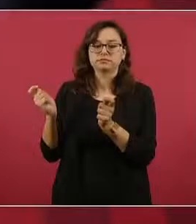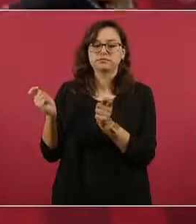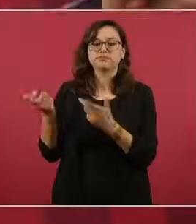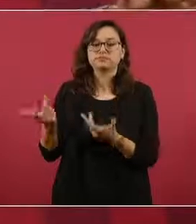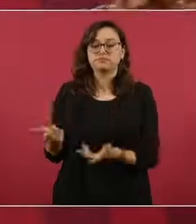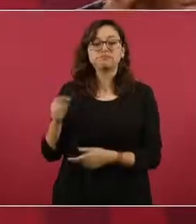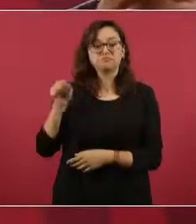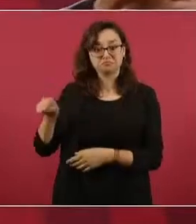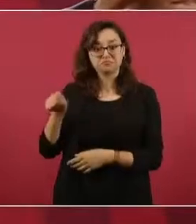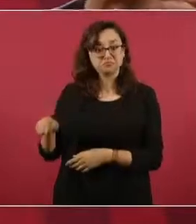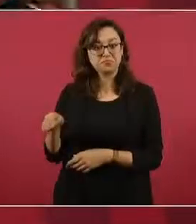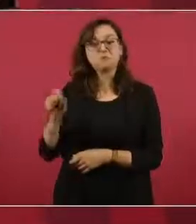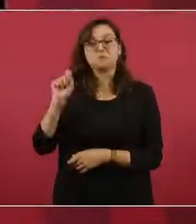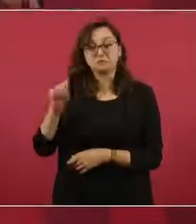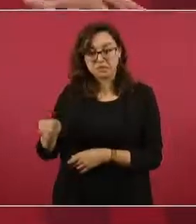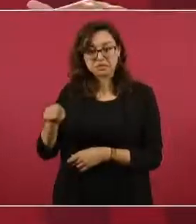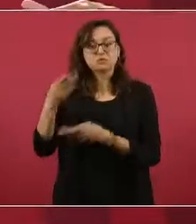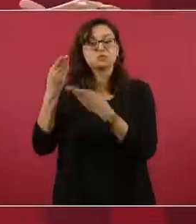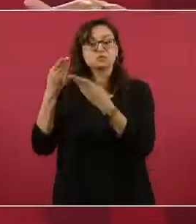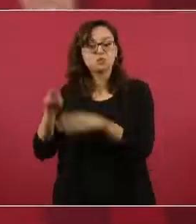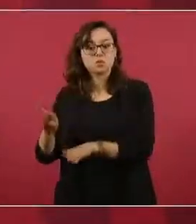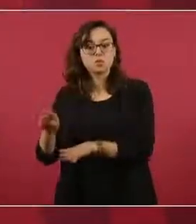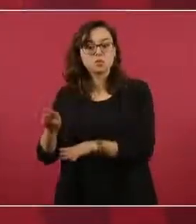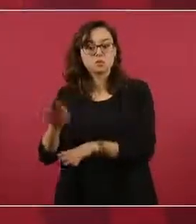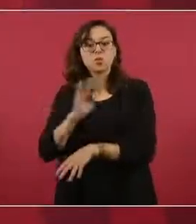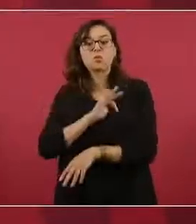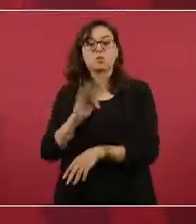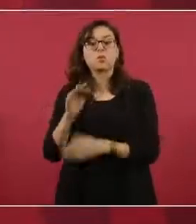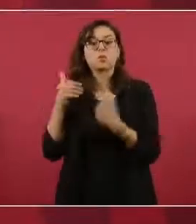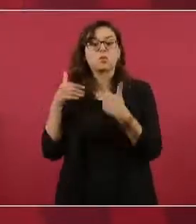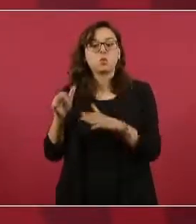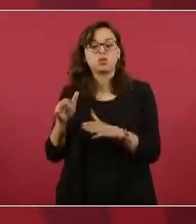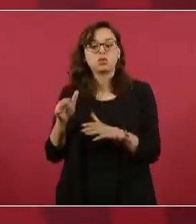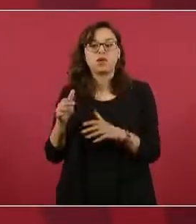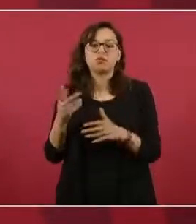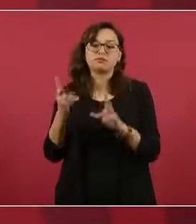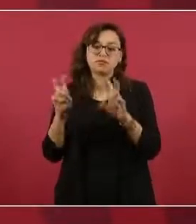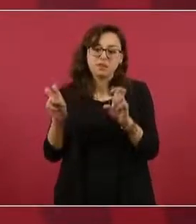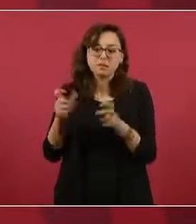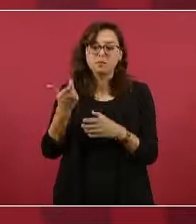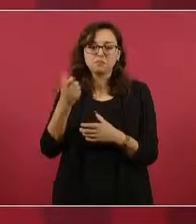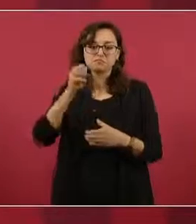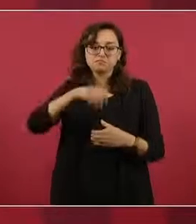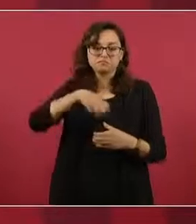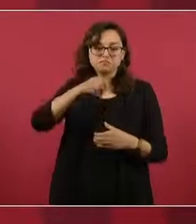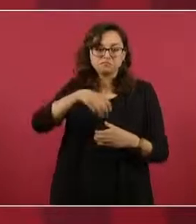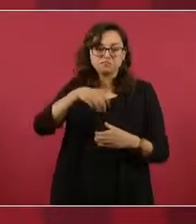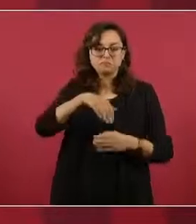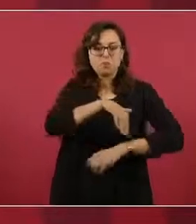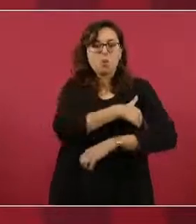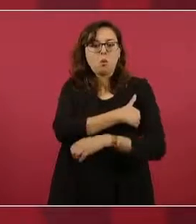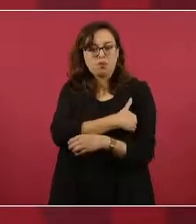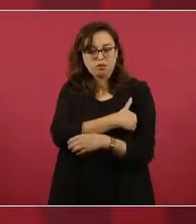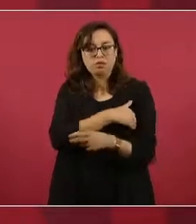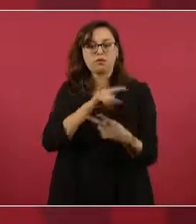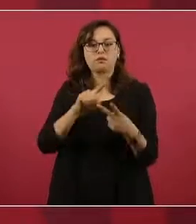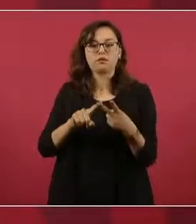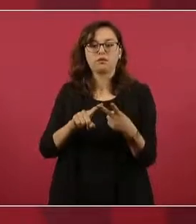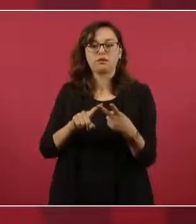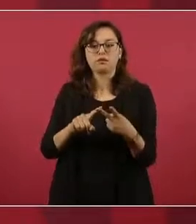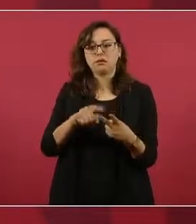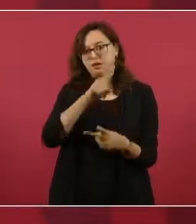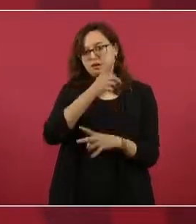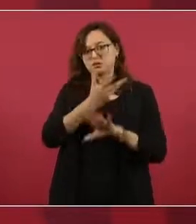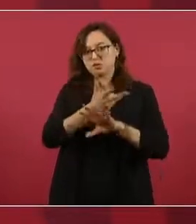podría ese banco también hacerse cargo de ahorros, hacerse cargo de las